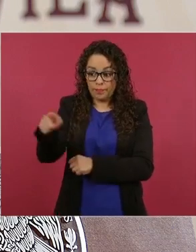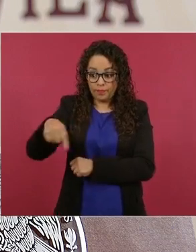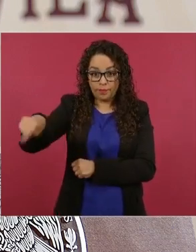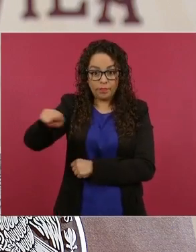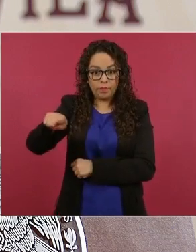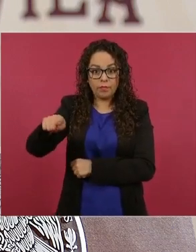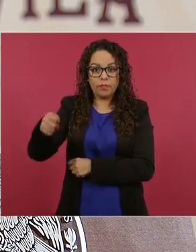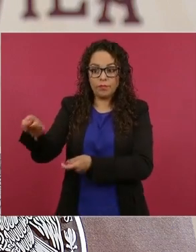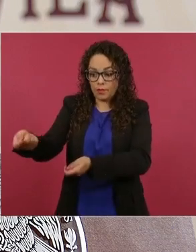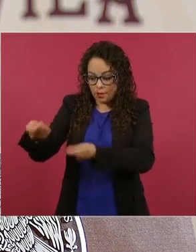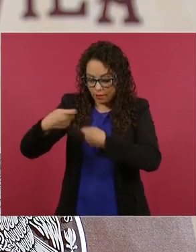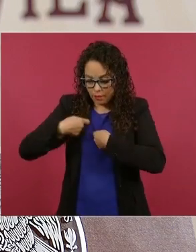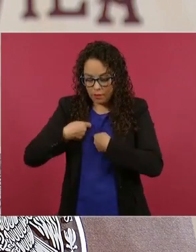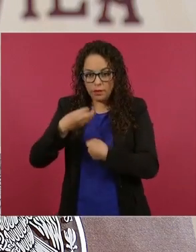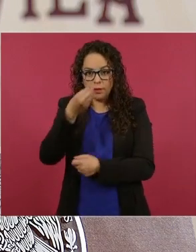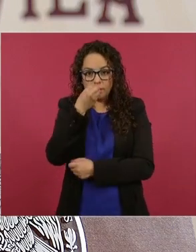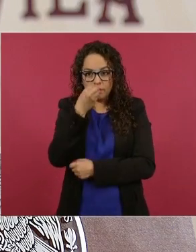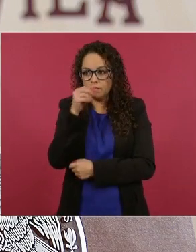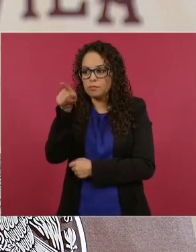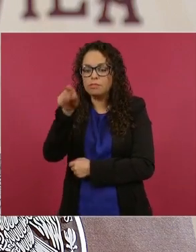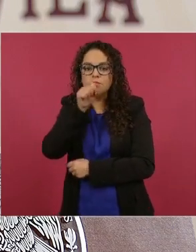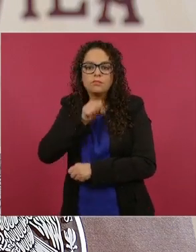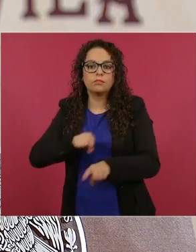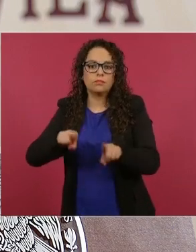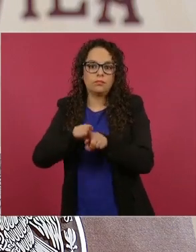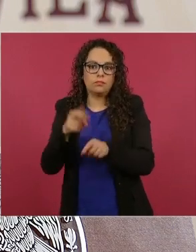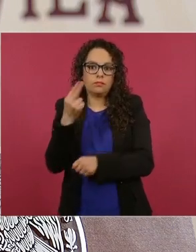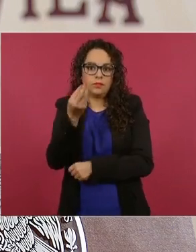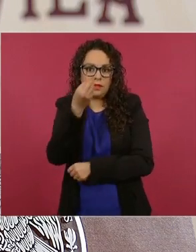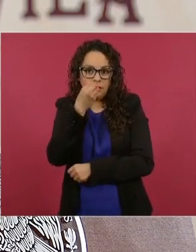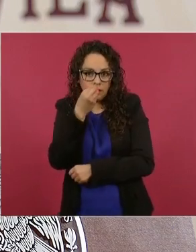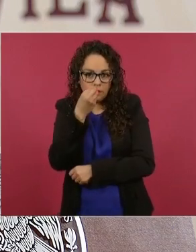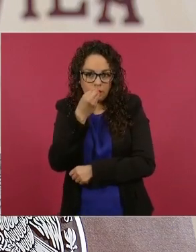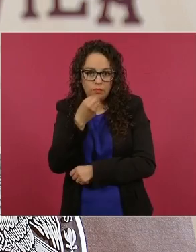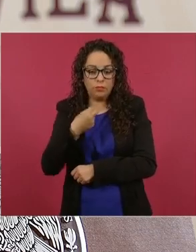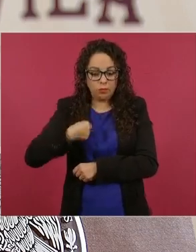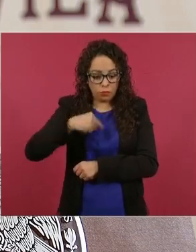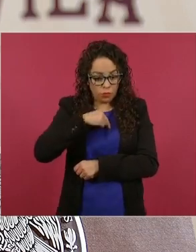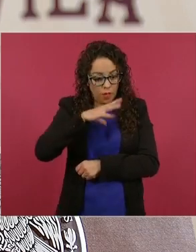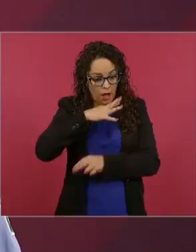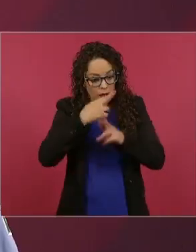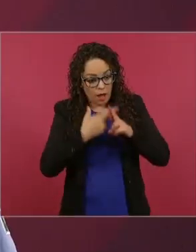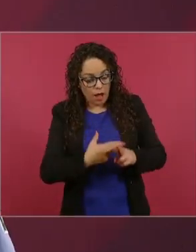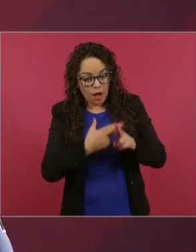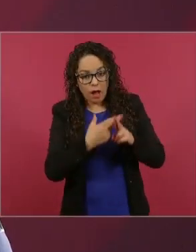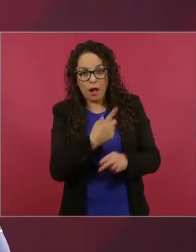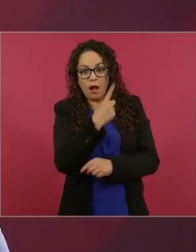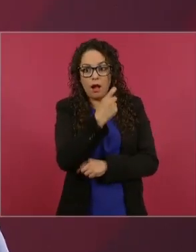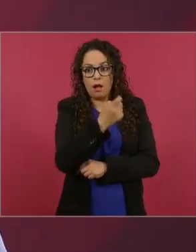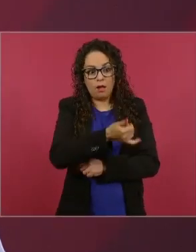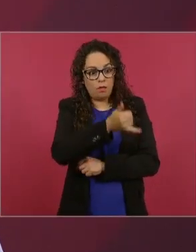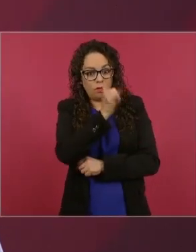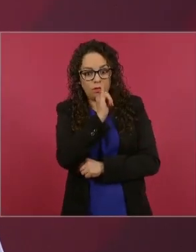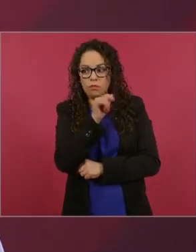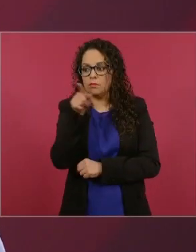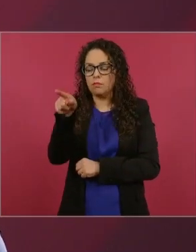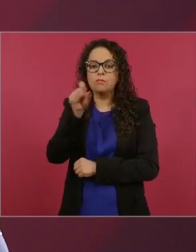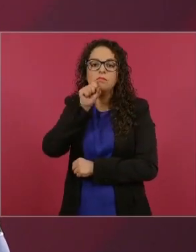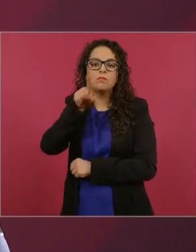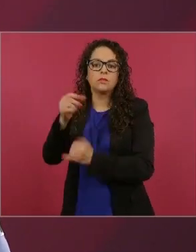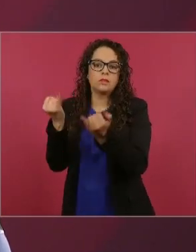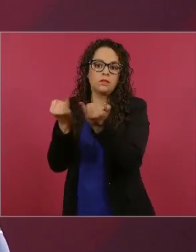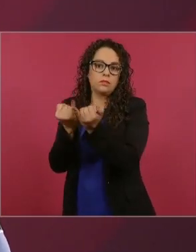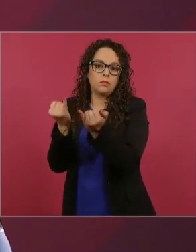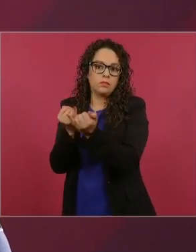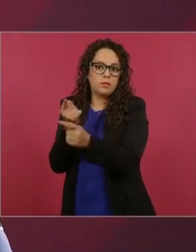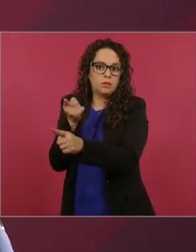y que beban los que nos dan de beber. Si ellos protegen las reservas de agua, tienen que tener acceso también a estos